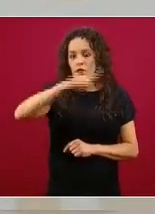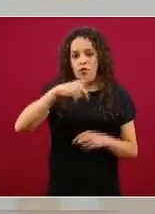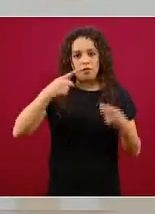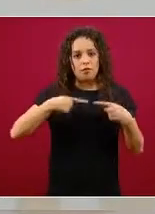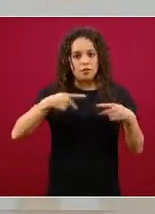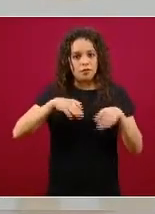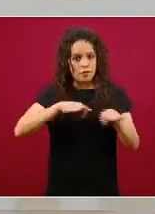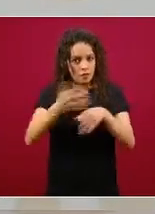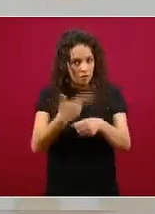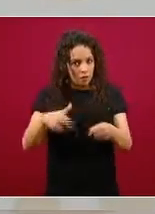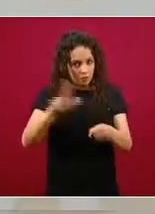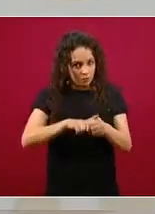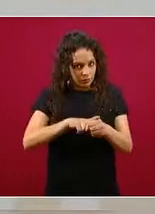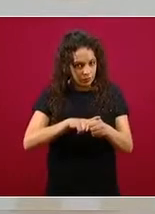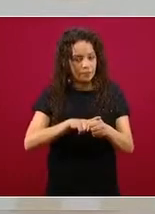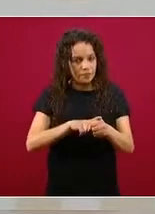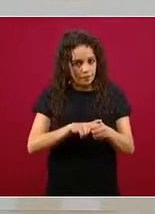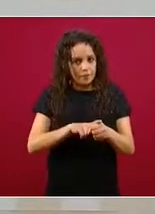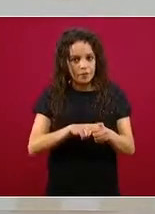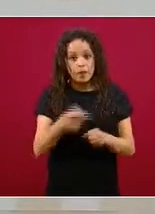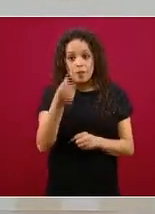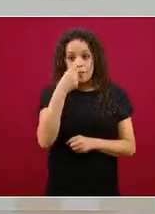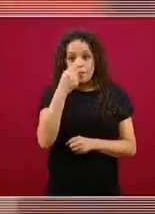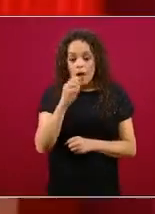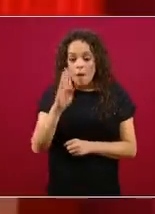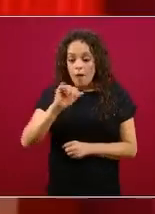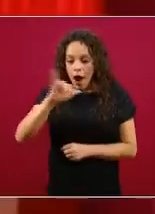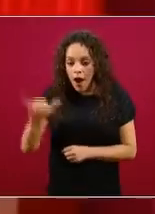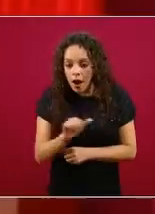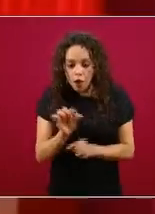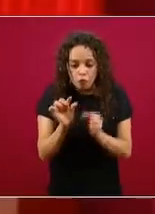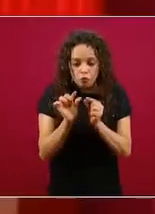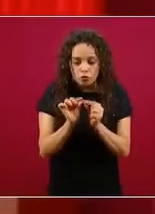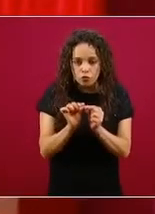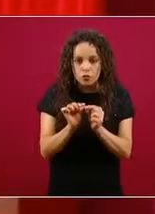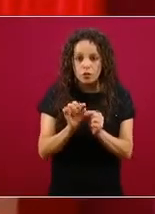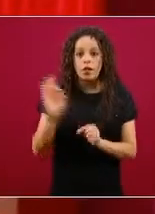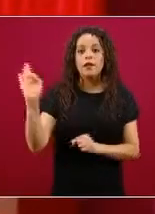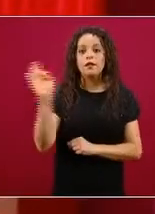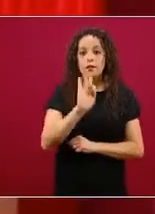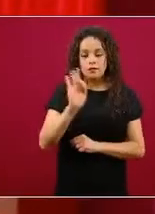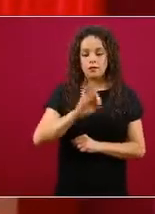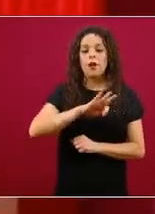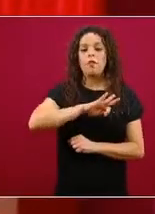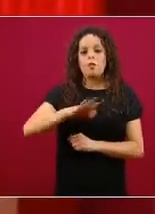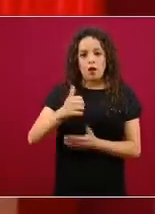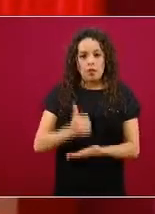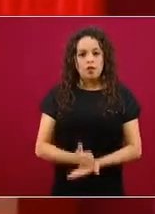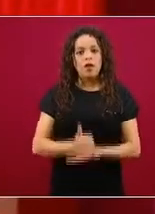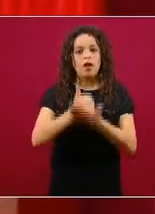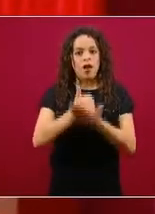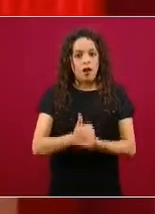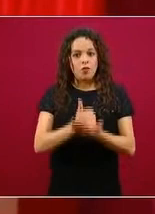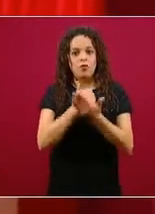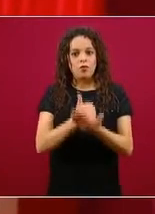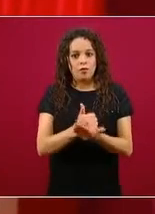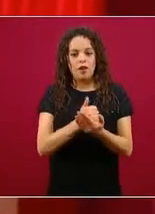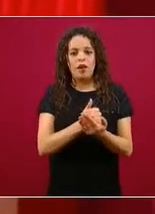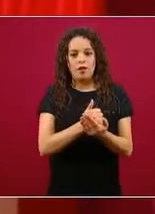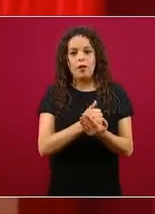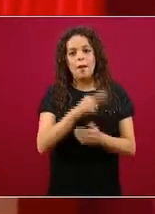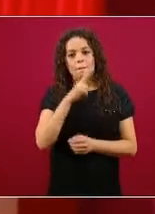dosis bajas pudiera tener un efecto positivo en disminuir